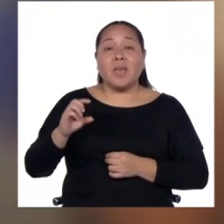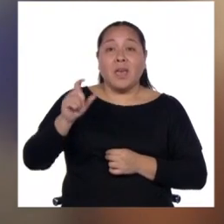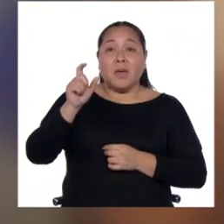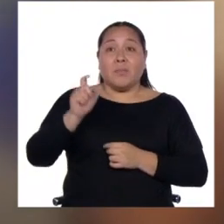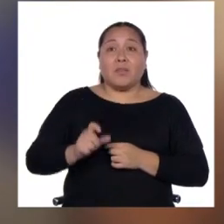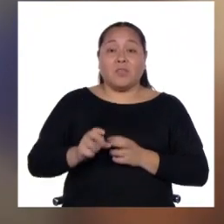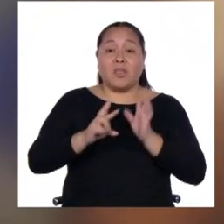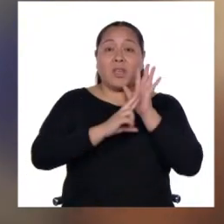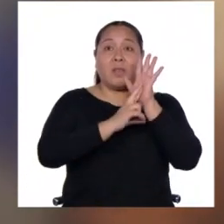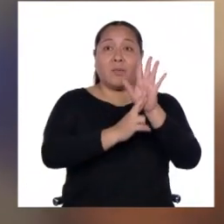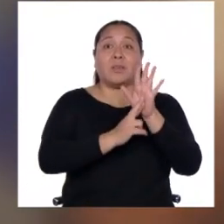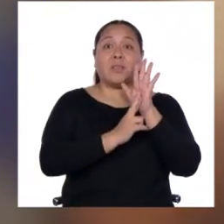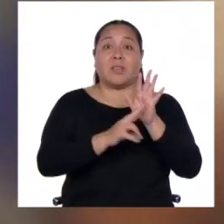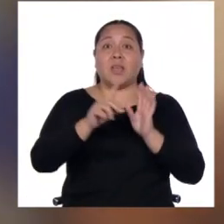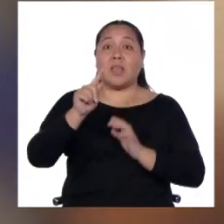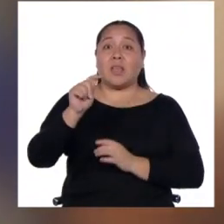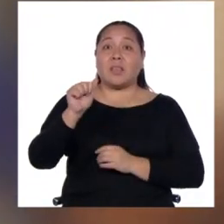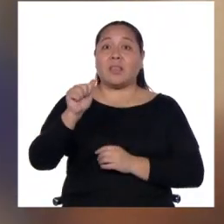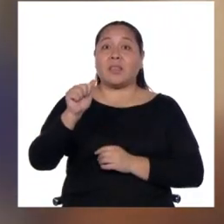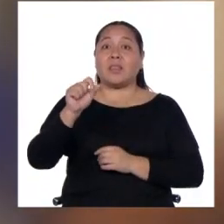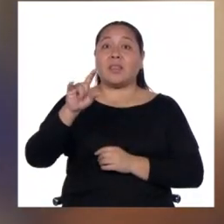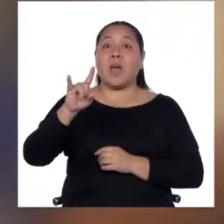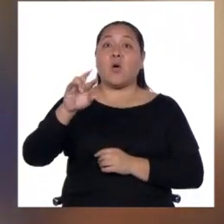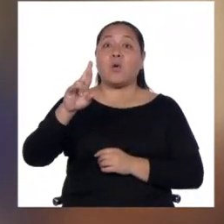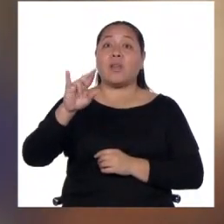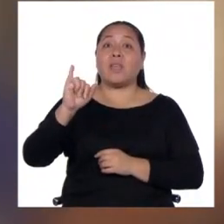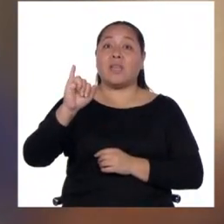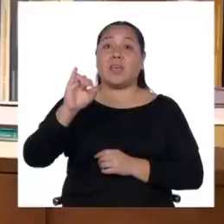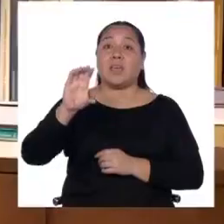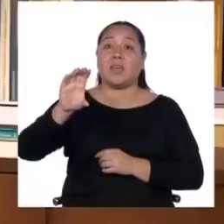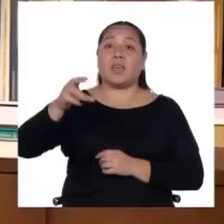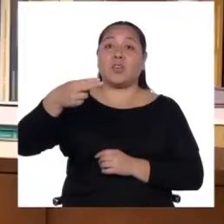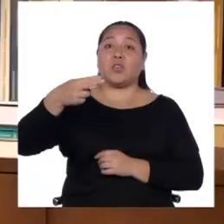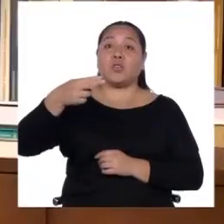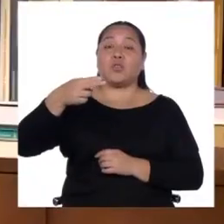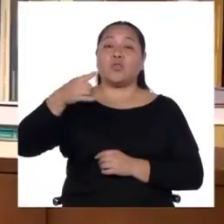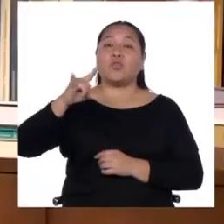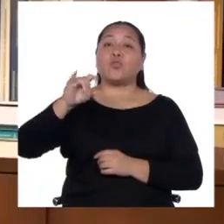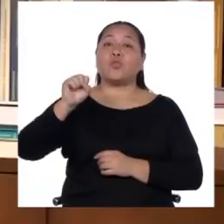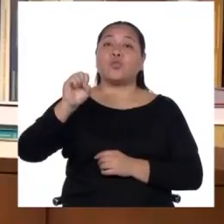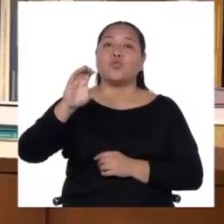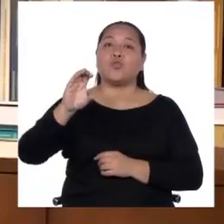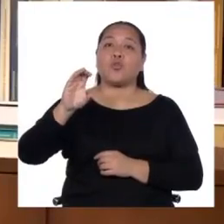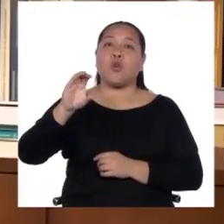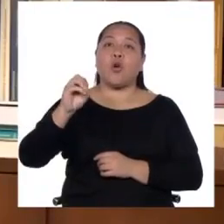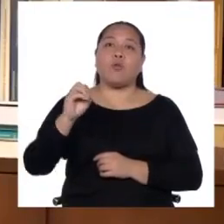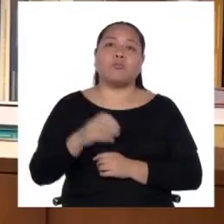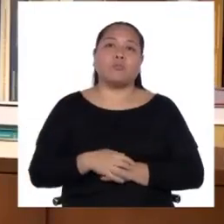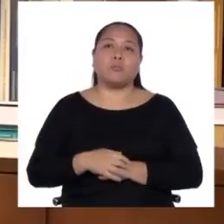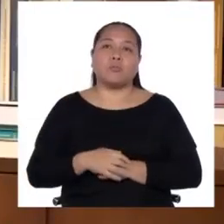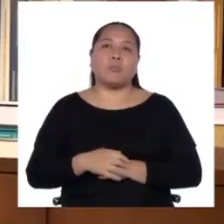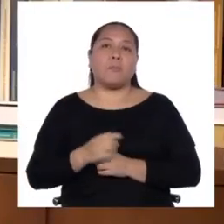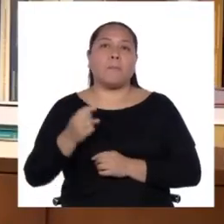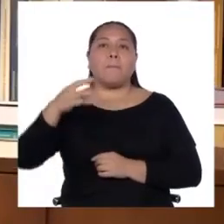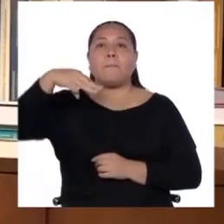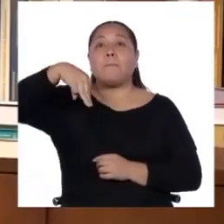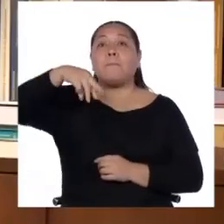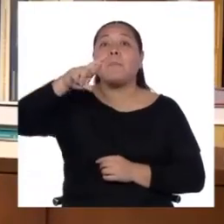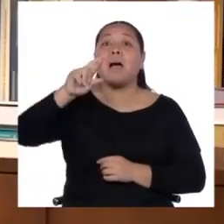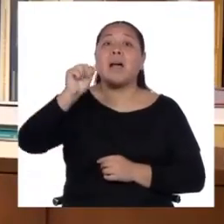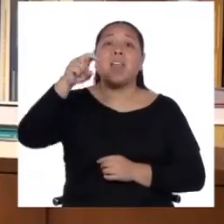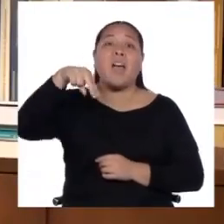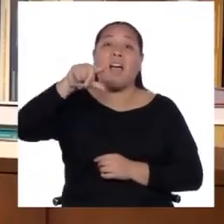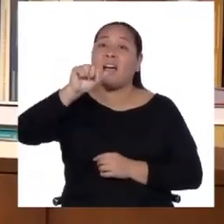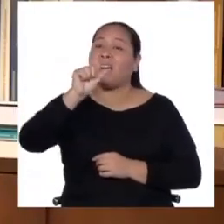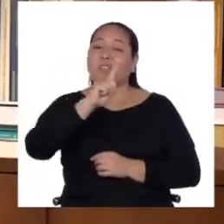¿no es cierto? Taurichusco no era Taurichusco, sino Taurichusco, y toda la toponimia, Madanga no era Maranga, sino Malanga,